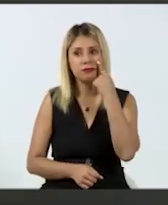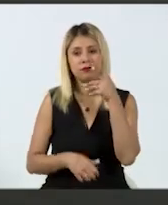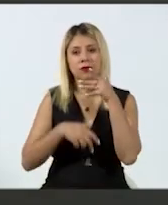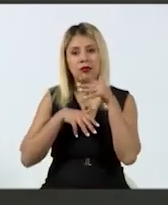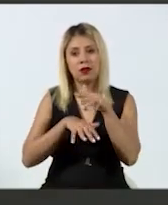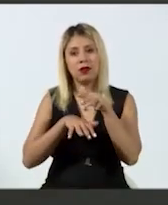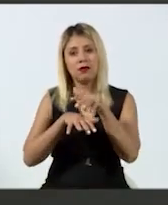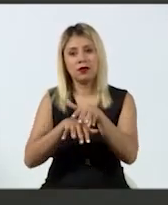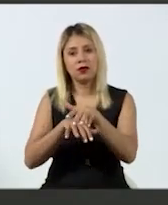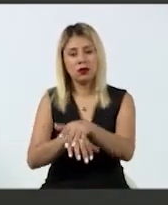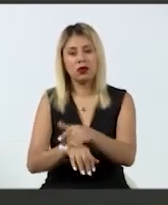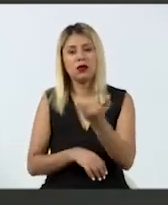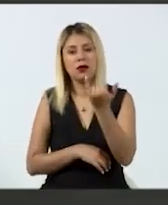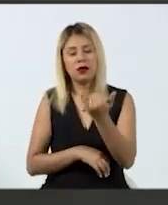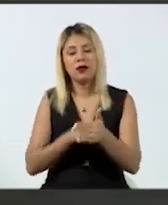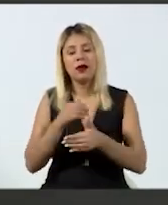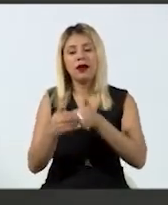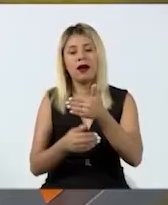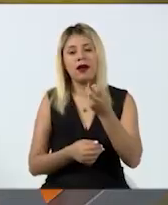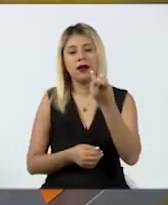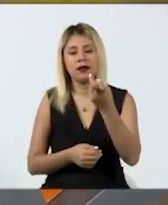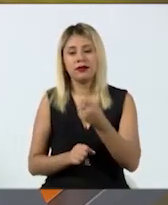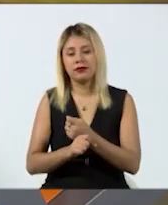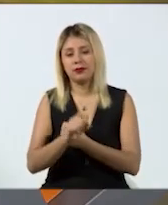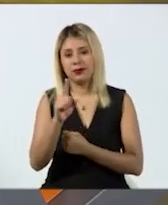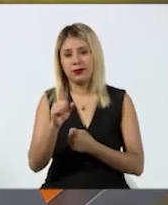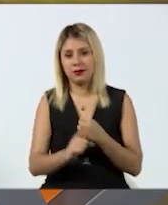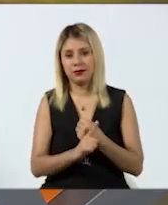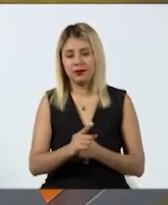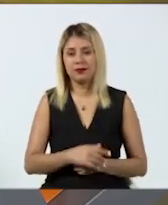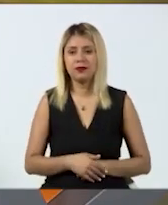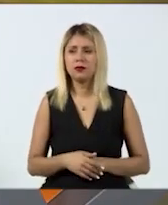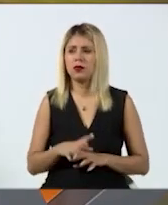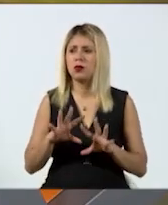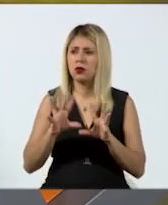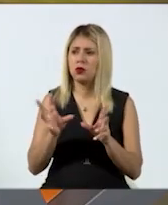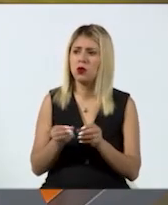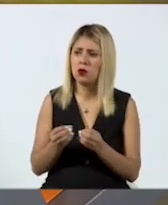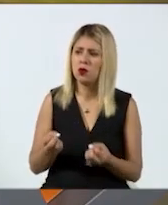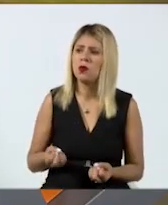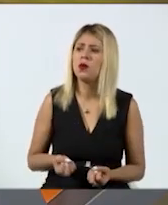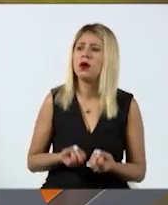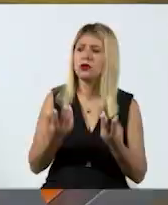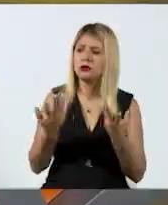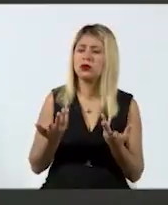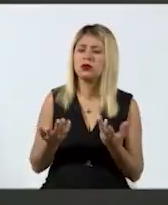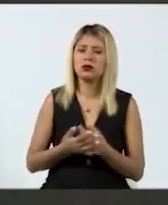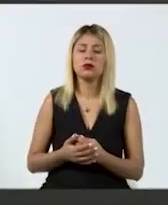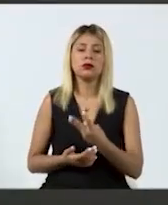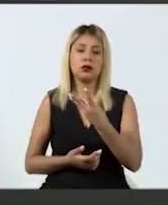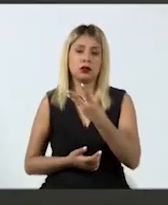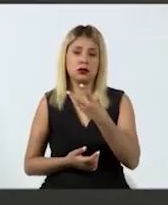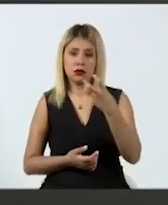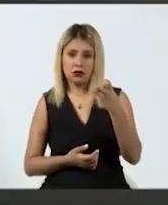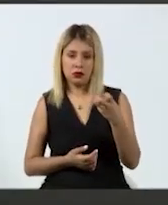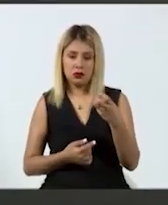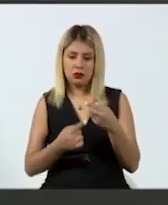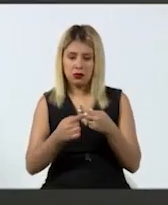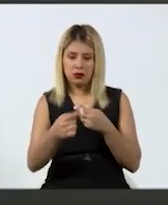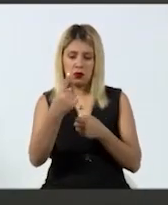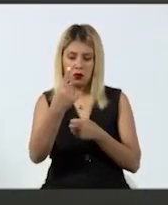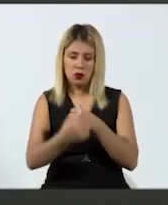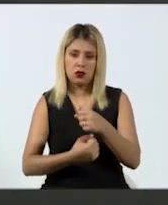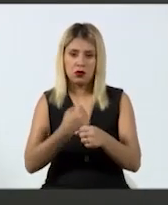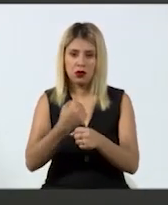momento dado estaremos inmersos en ese problema. ¿Cuántos elementos se suman para este año? En este año los 300 en el interior del